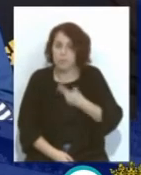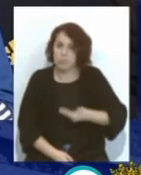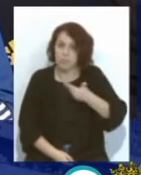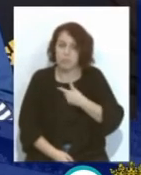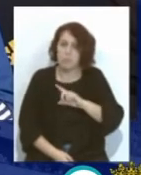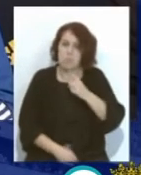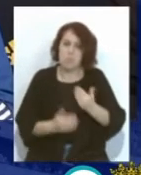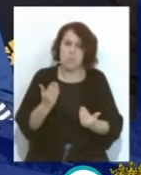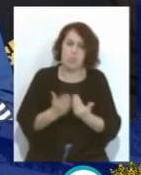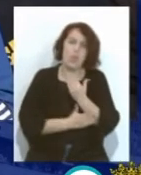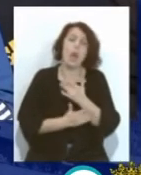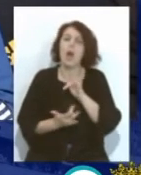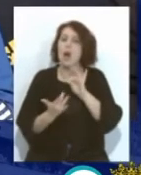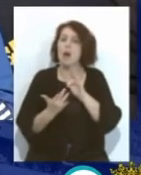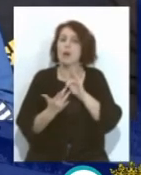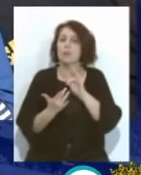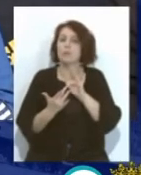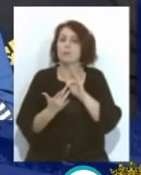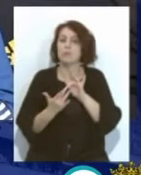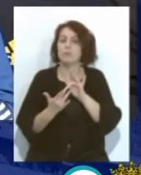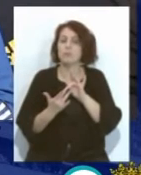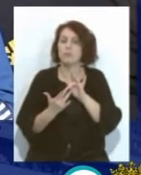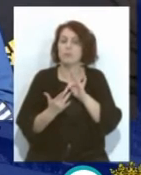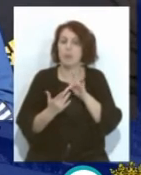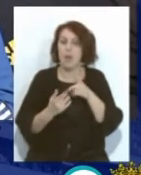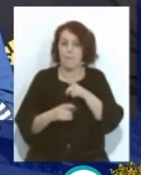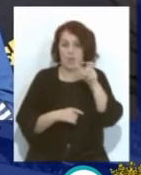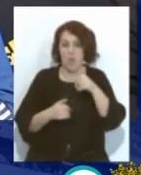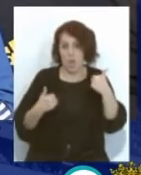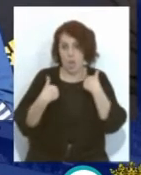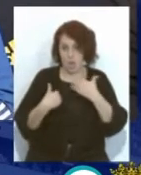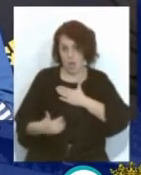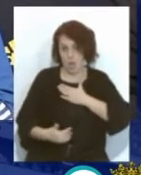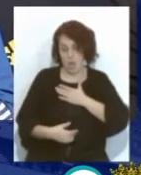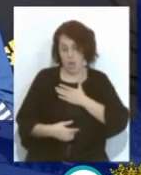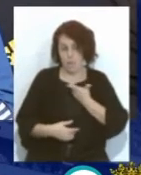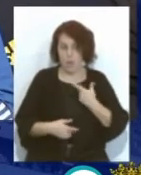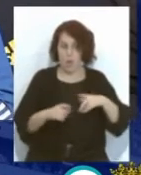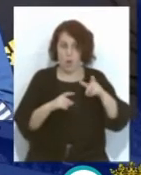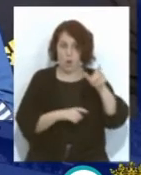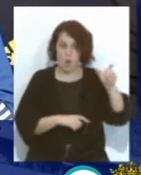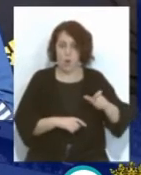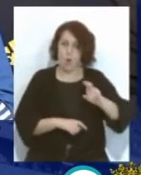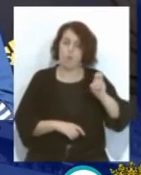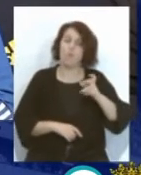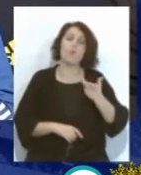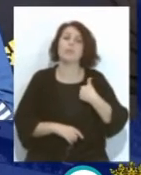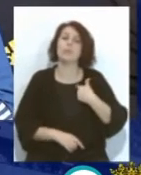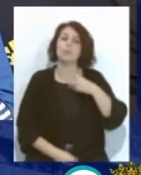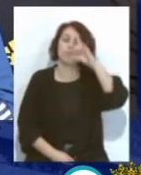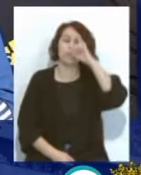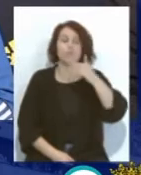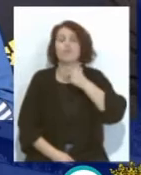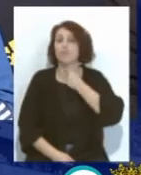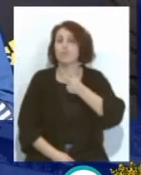primer día Que se pusieron En contacto Con Mis agentes Yo Me gustó La idea